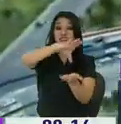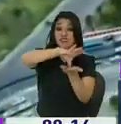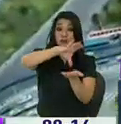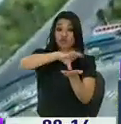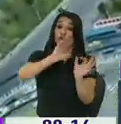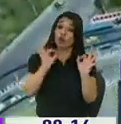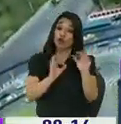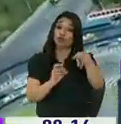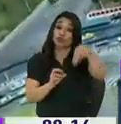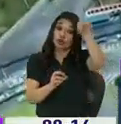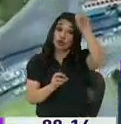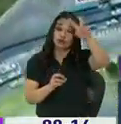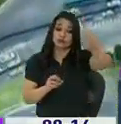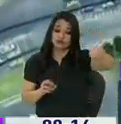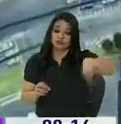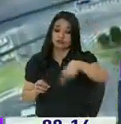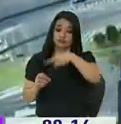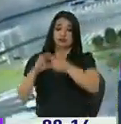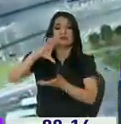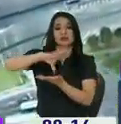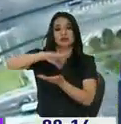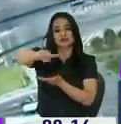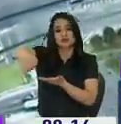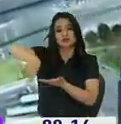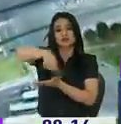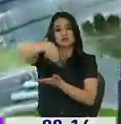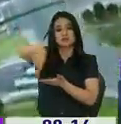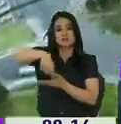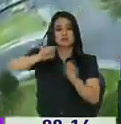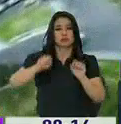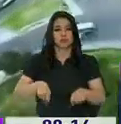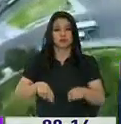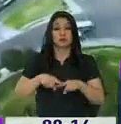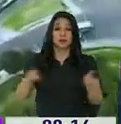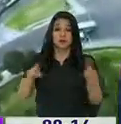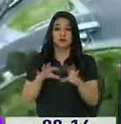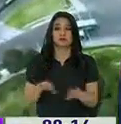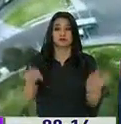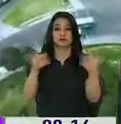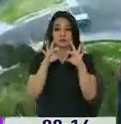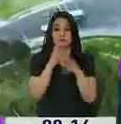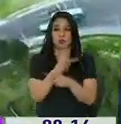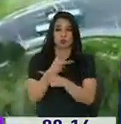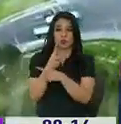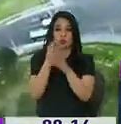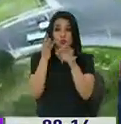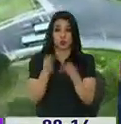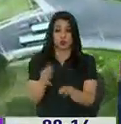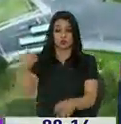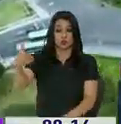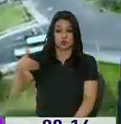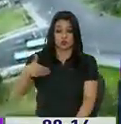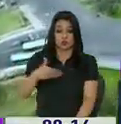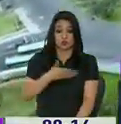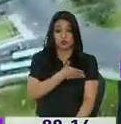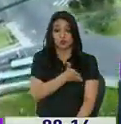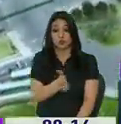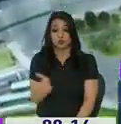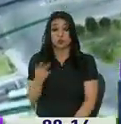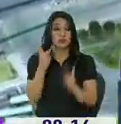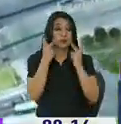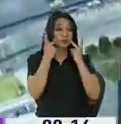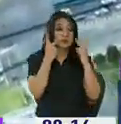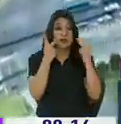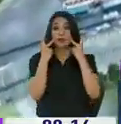a quienes vengan del norte y también desde los valles. Únicamente lo que tienen que tener mucho cuidado es en el momento que vayan a llegar hacia el Trébol, ver